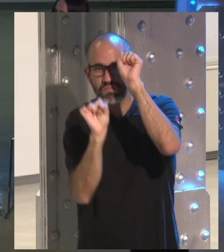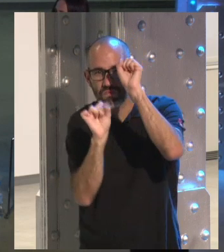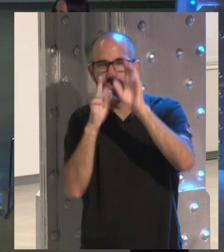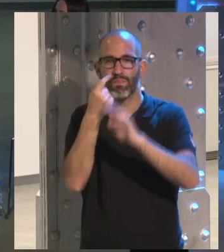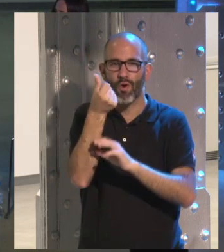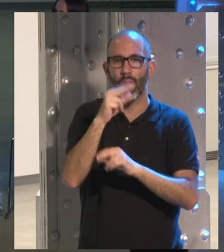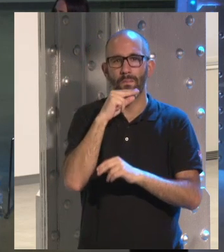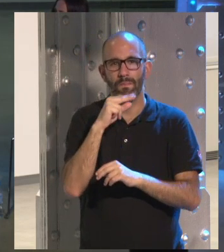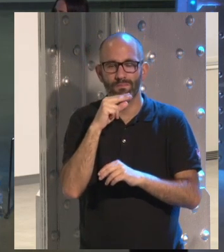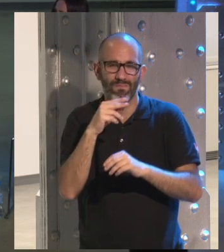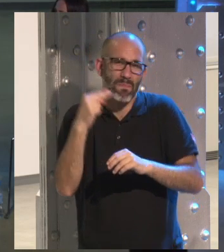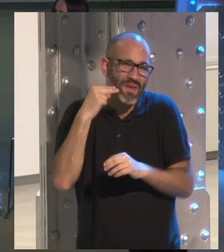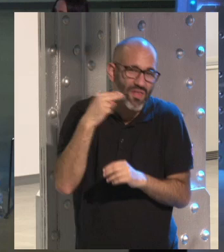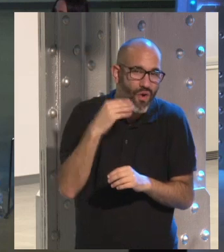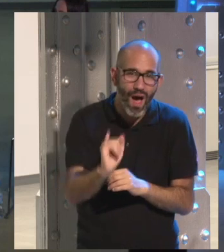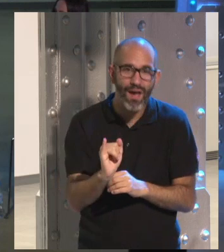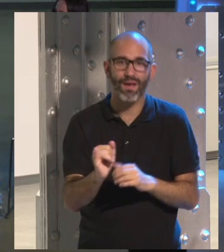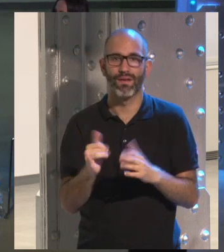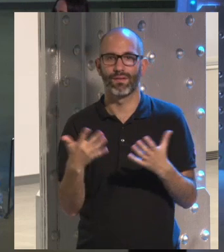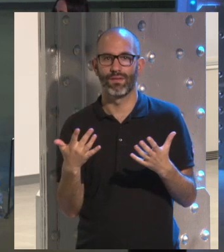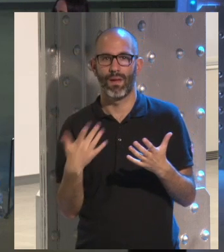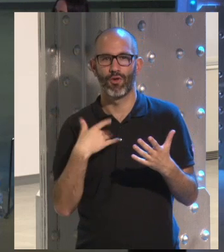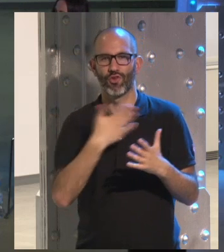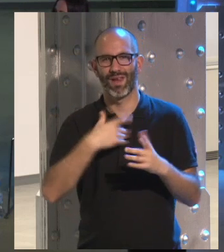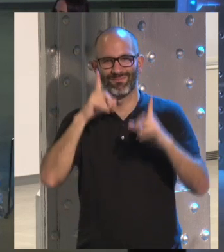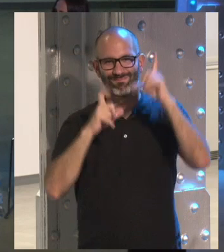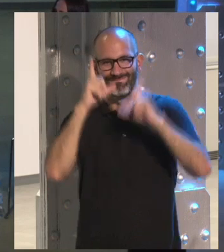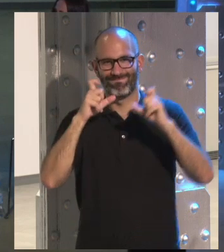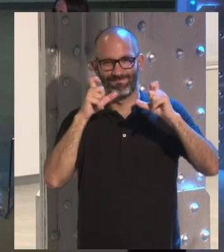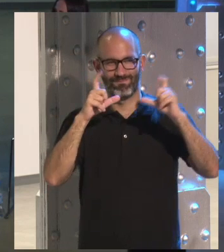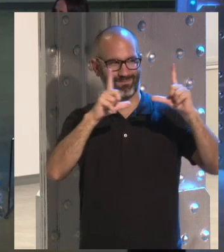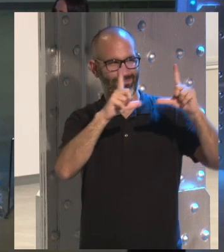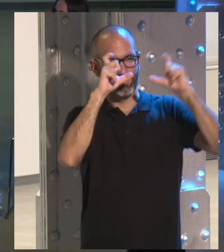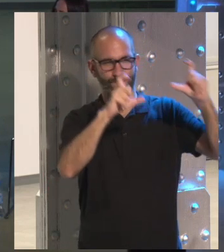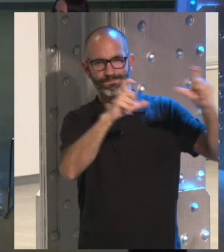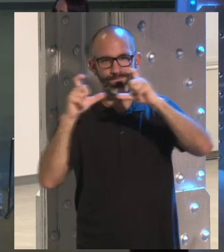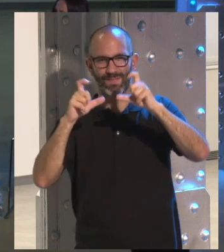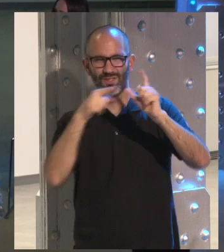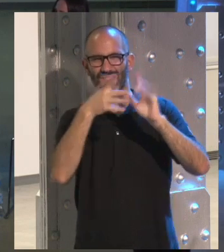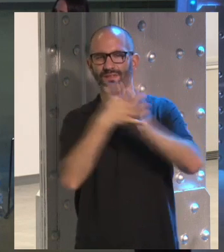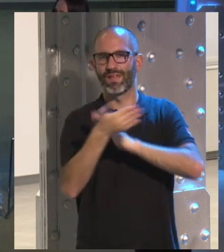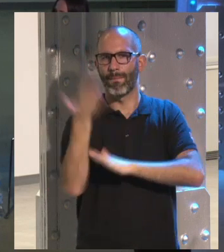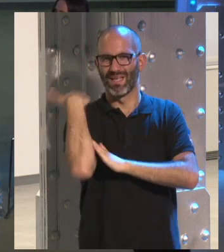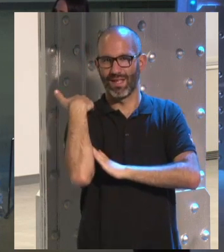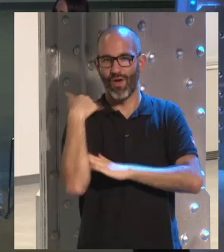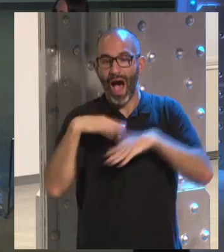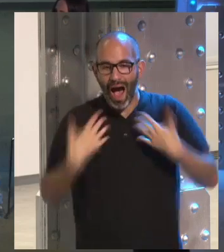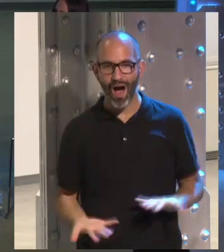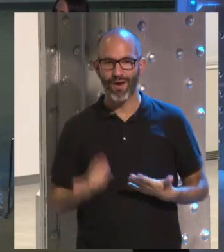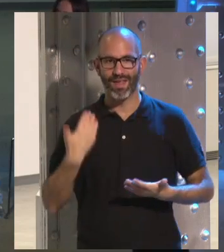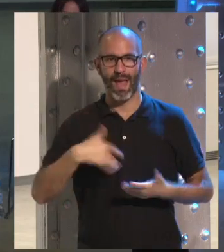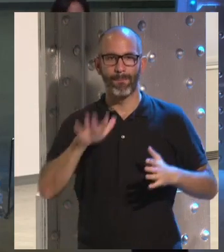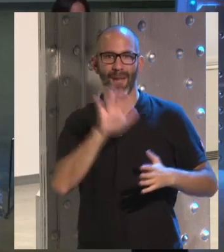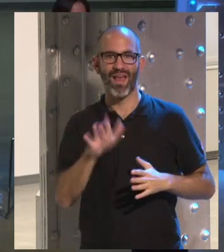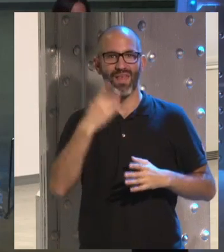miedo, pero también lo encontré en blanco y negro, que es lo que quería, es decir, esto es como un poco el pasado. Ahora ya parece, y